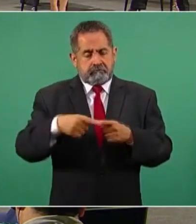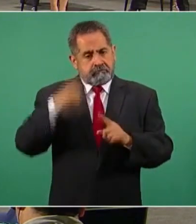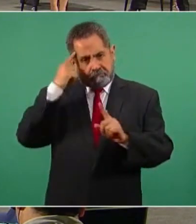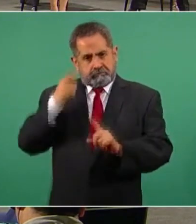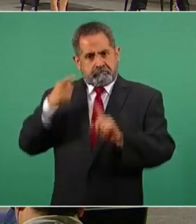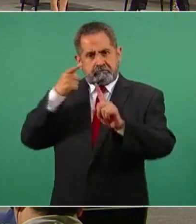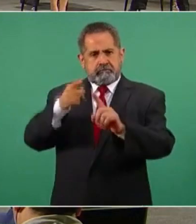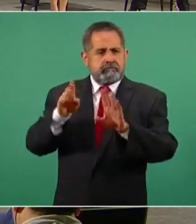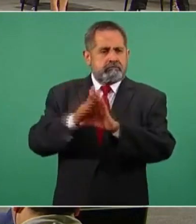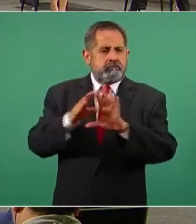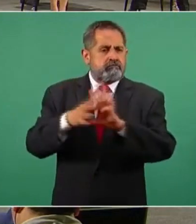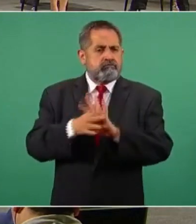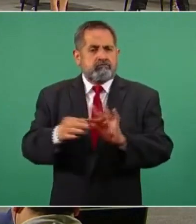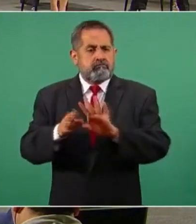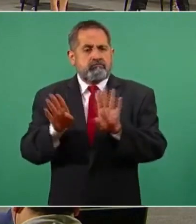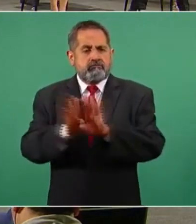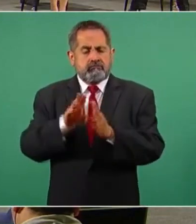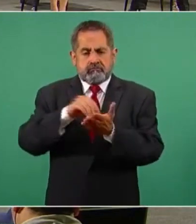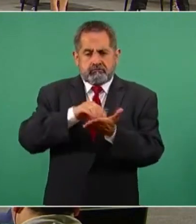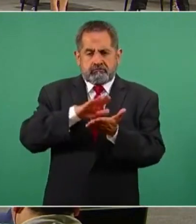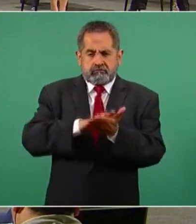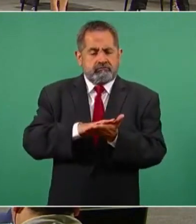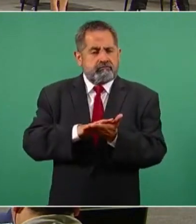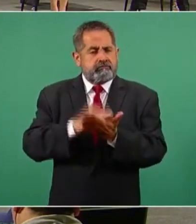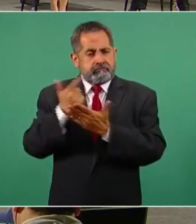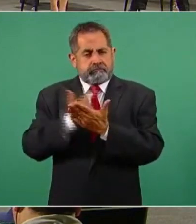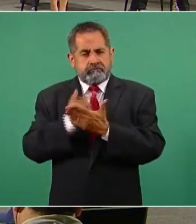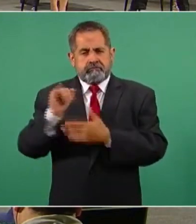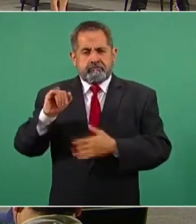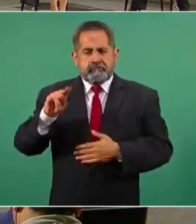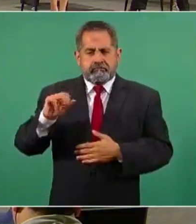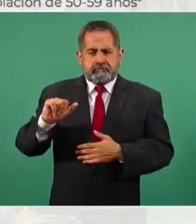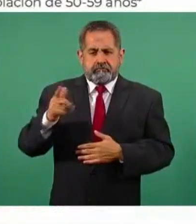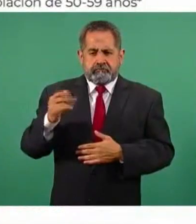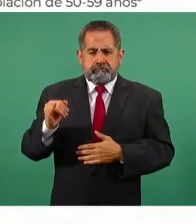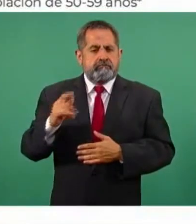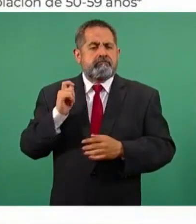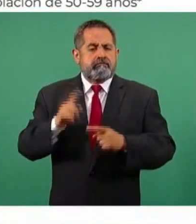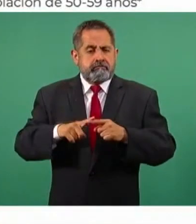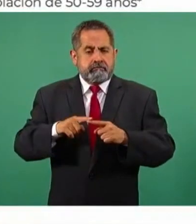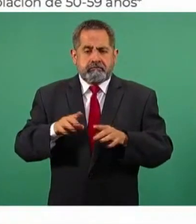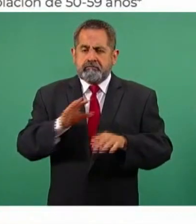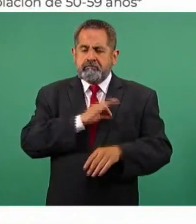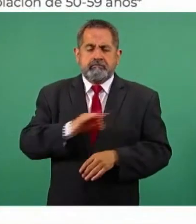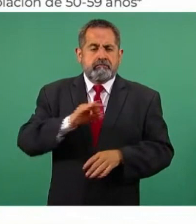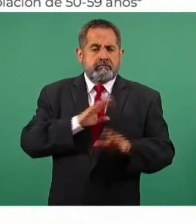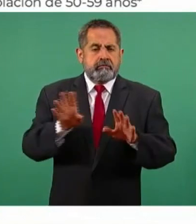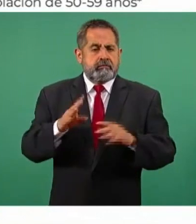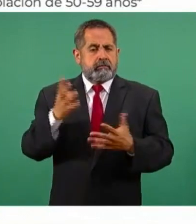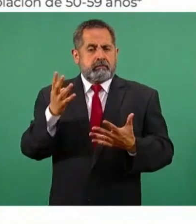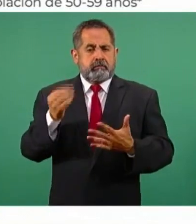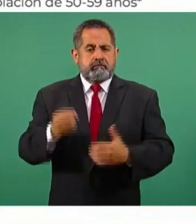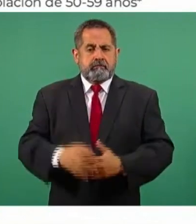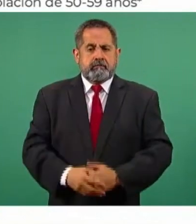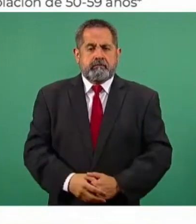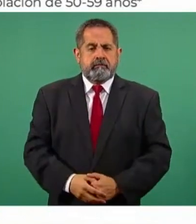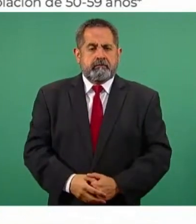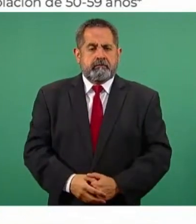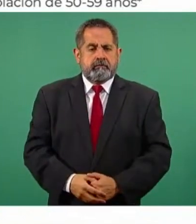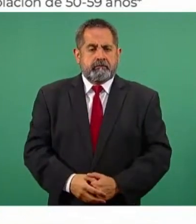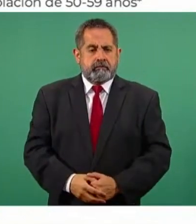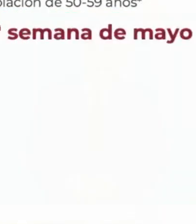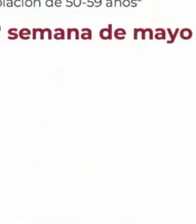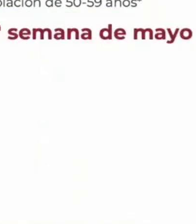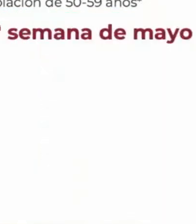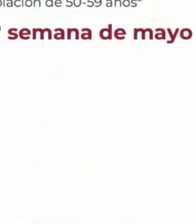tenemos con base en los datos del censo del INAGI es llegar al menos a 9 millones 128 mil